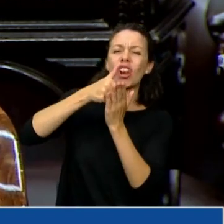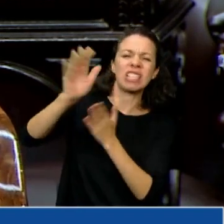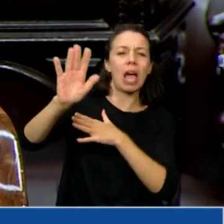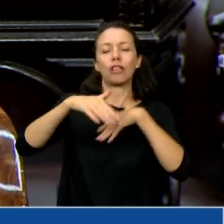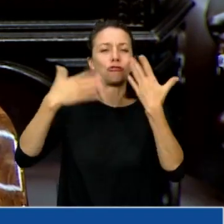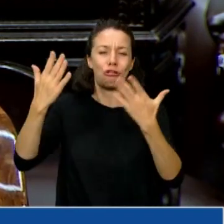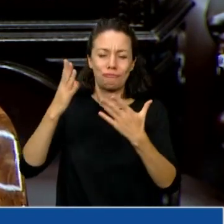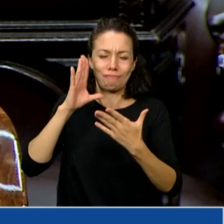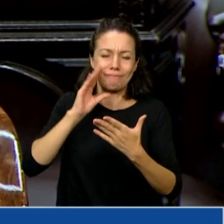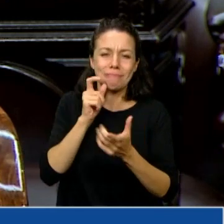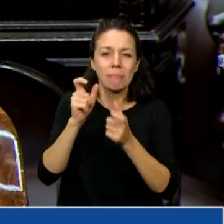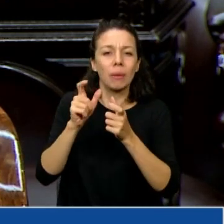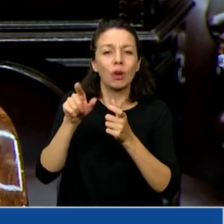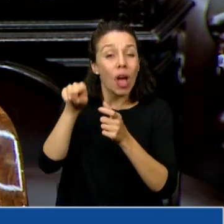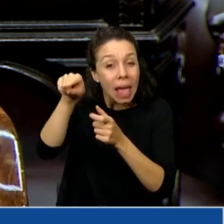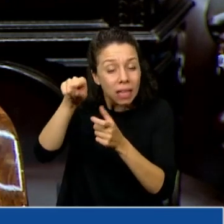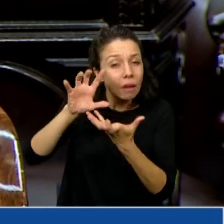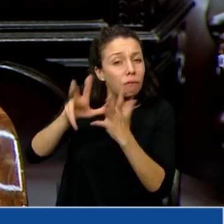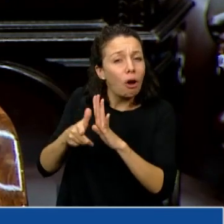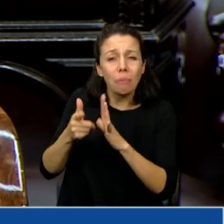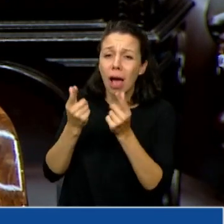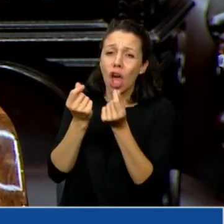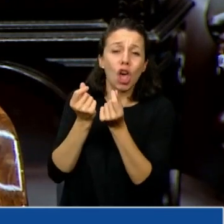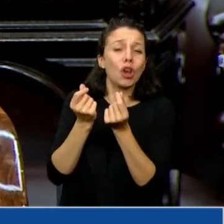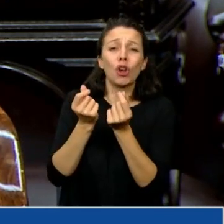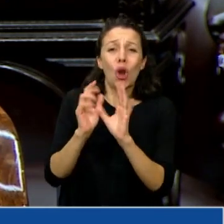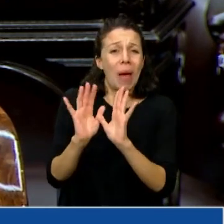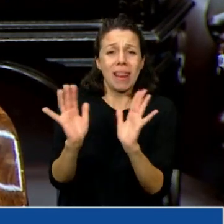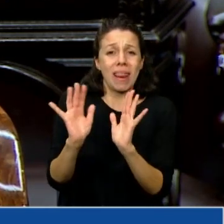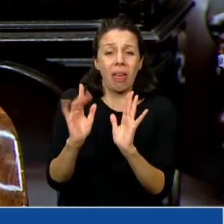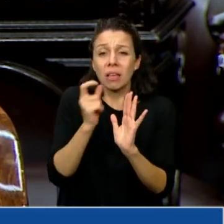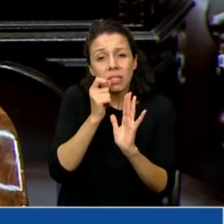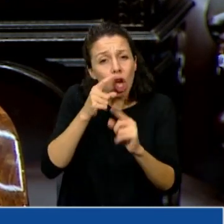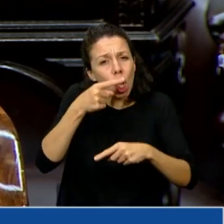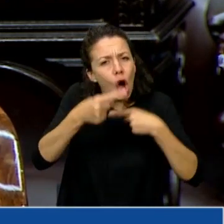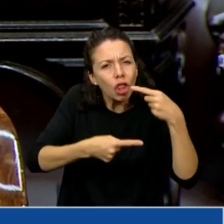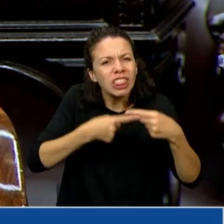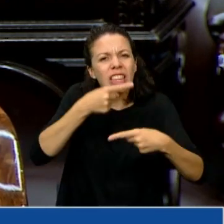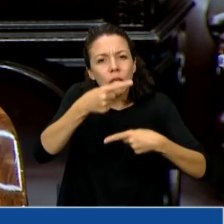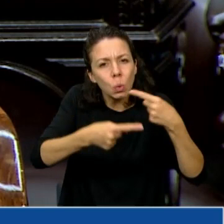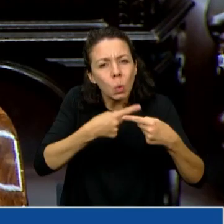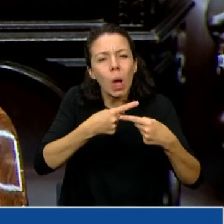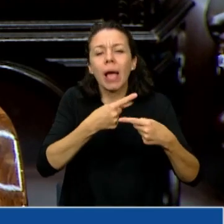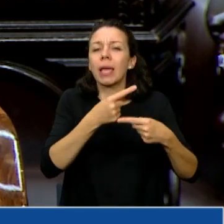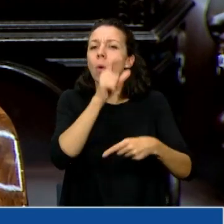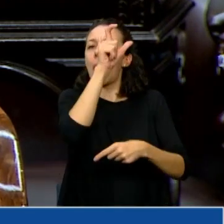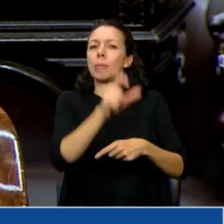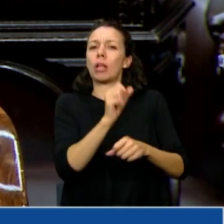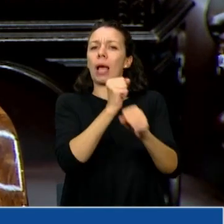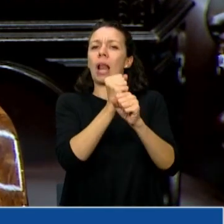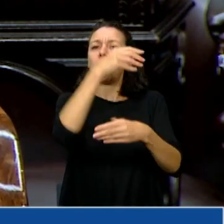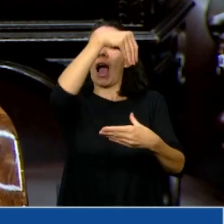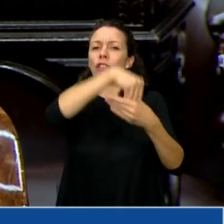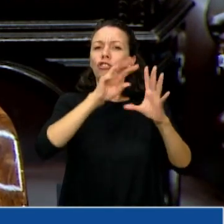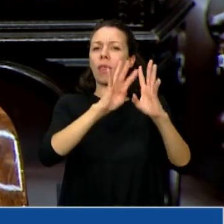no todos, no vale si siguen apañando la situación de un legislador de esta Cámara que